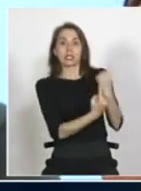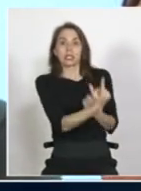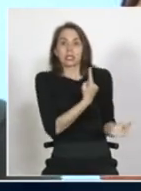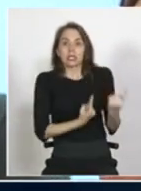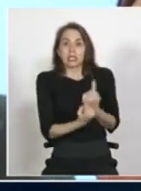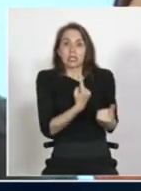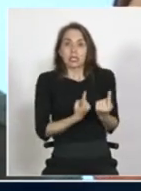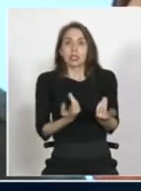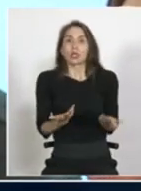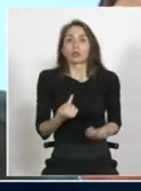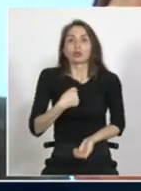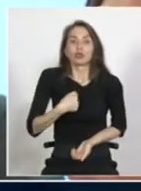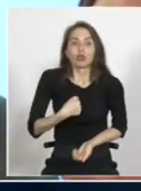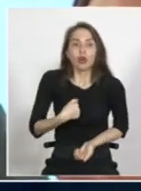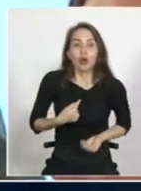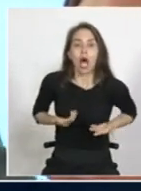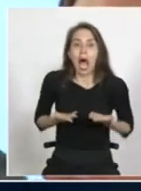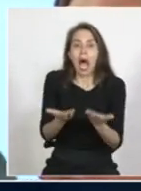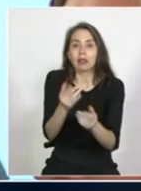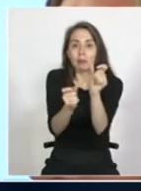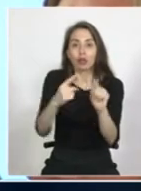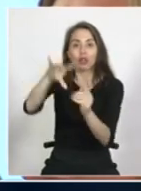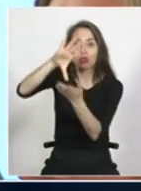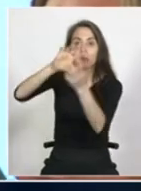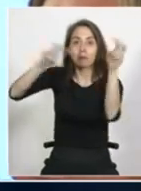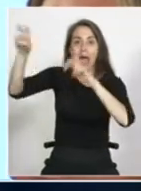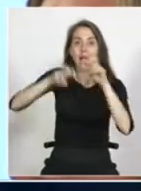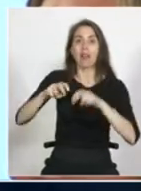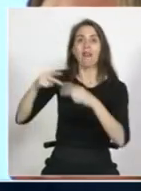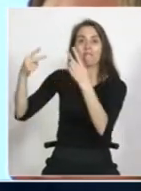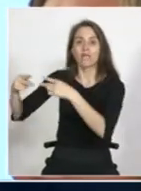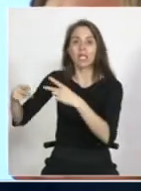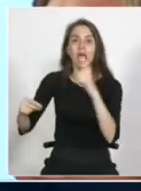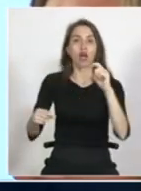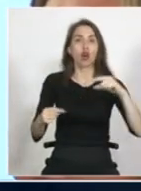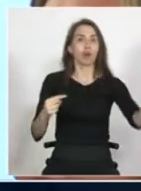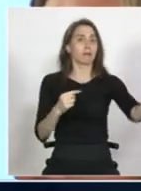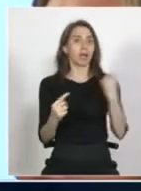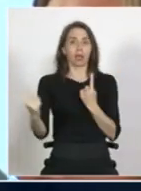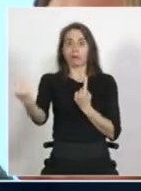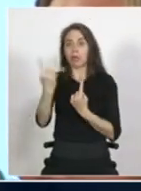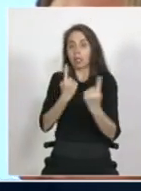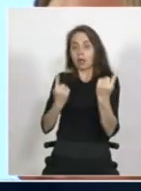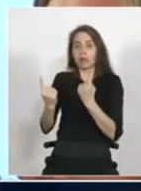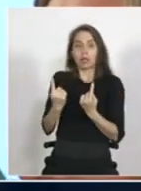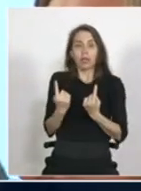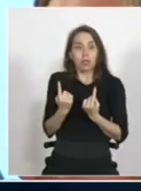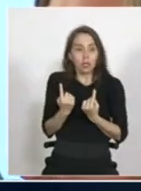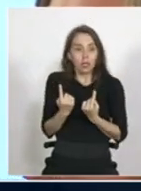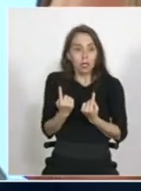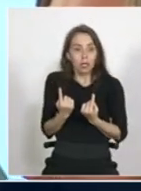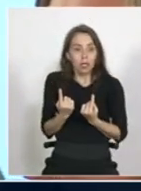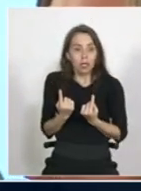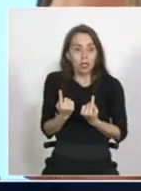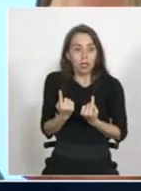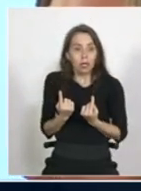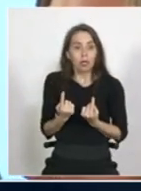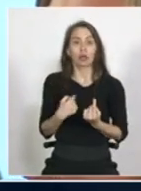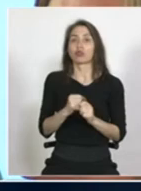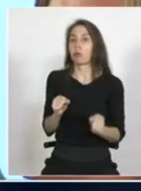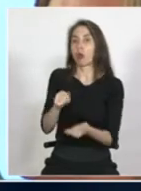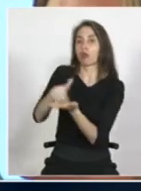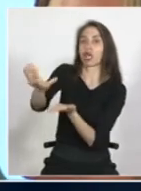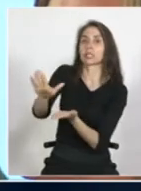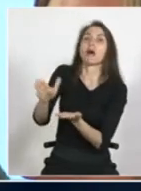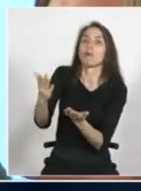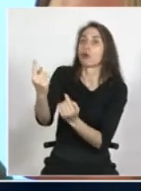que yo estoy atendiendo a personas migrantes de Viña de Concon y por ningún motivo voy a rechazar la atención a